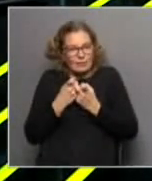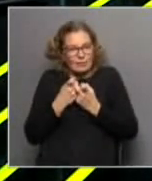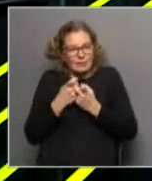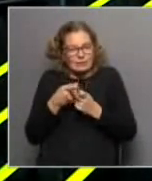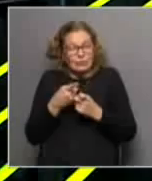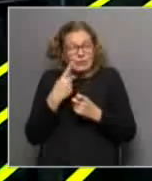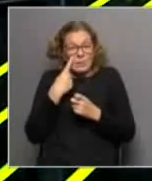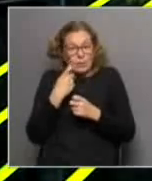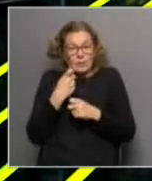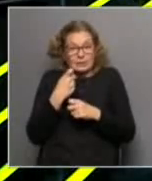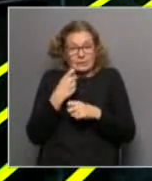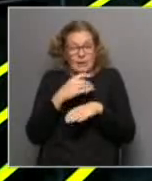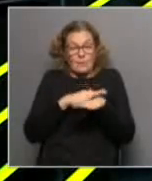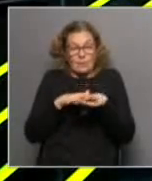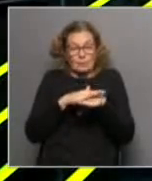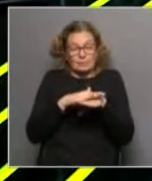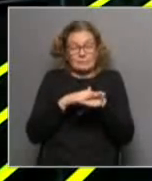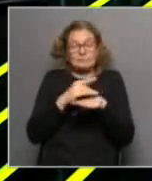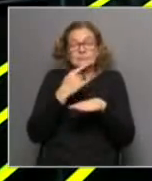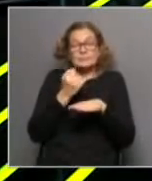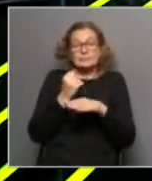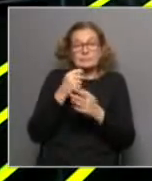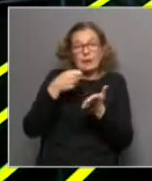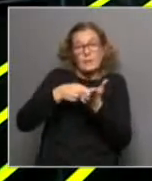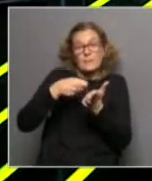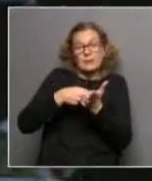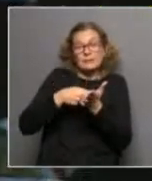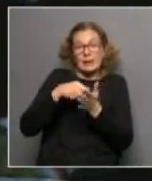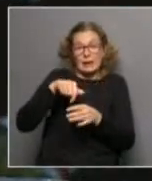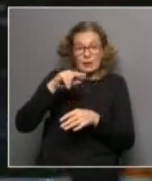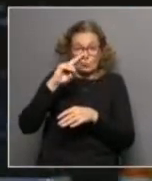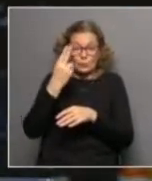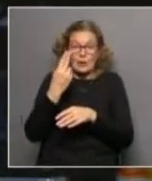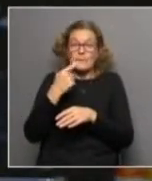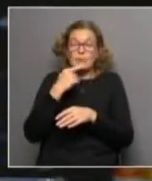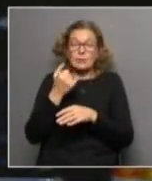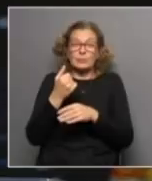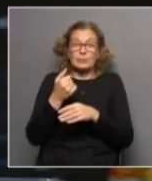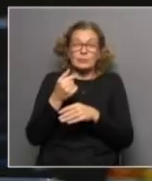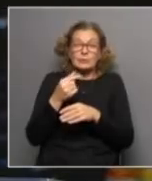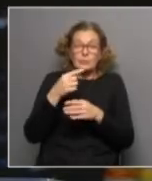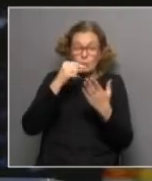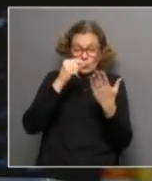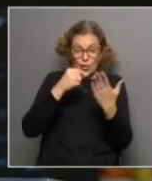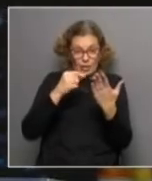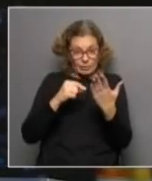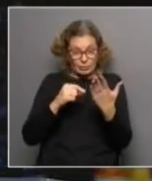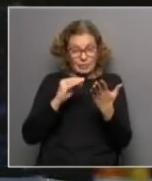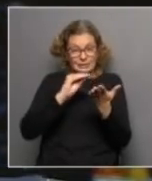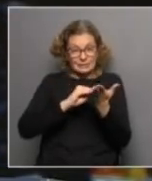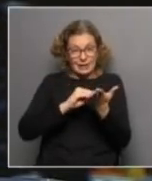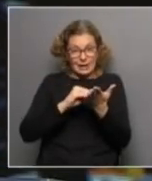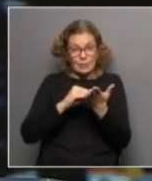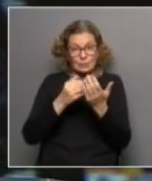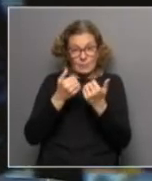el indicador de pobreza monetaria, es el que les comentaba, que es el que se usa en Uruguay, y del que estaban los datos que salían en el tape